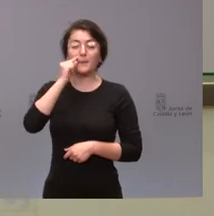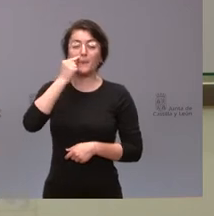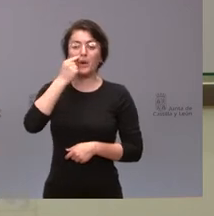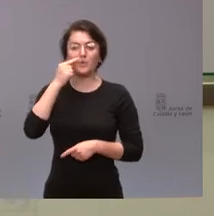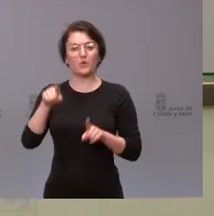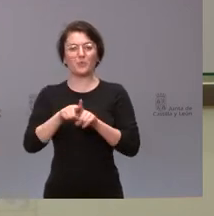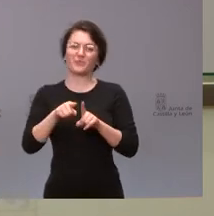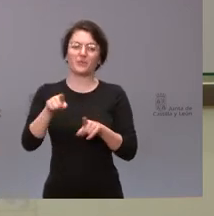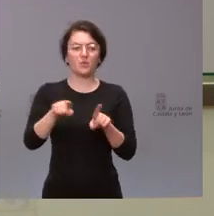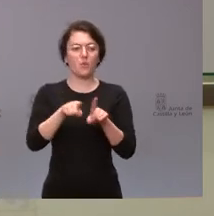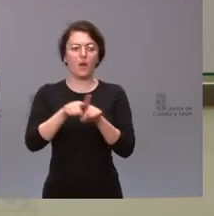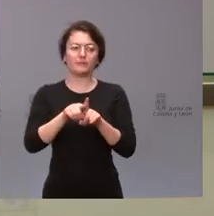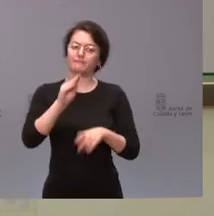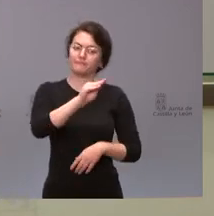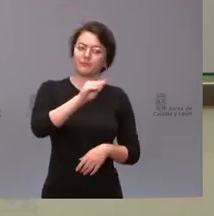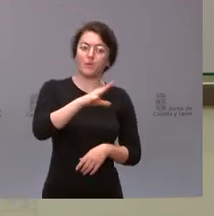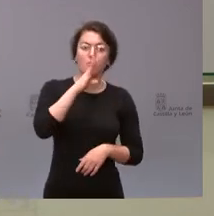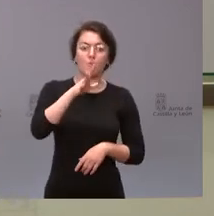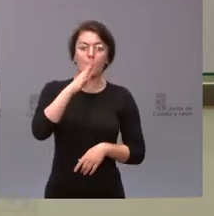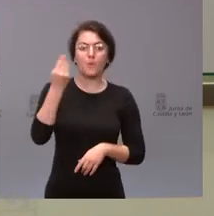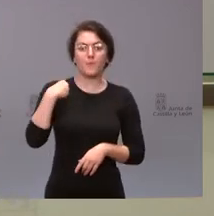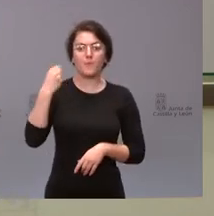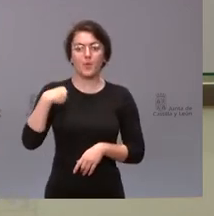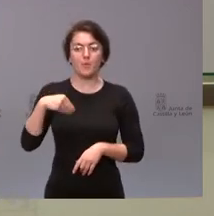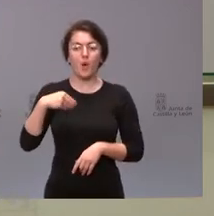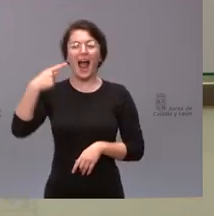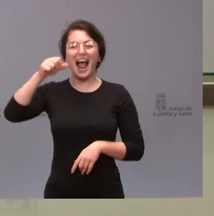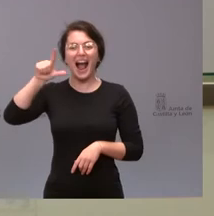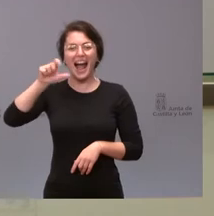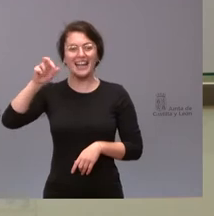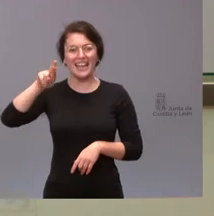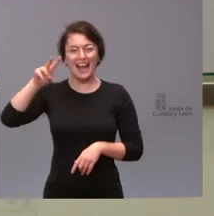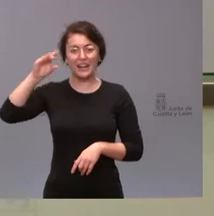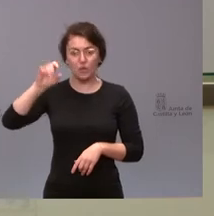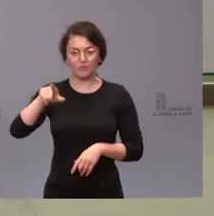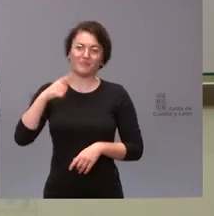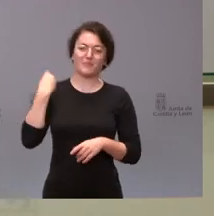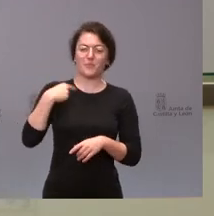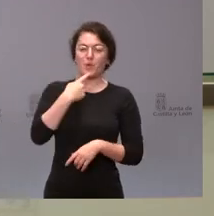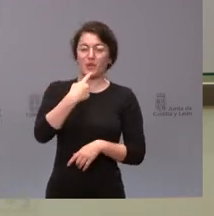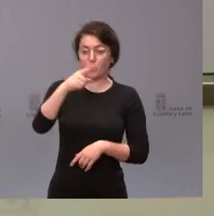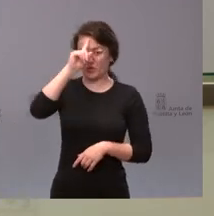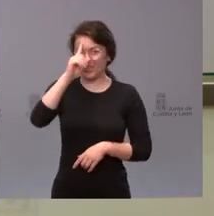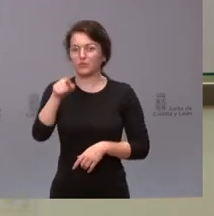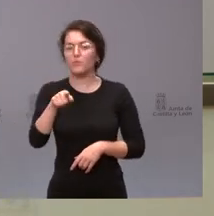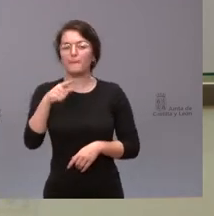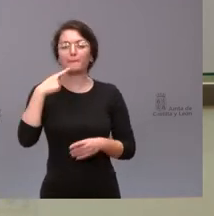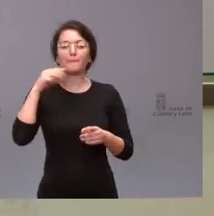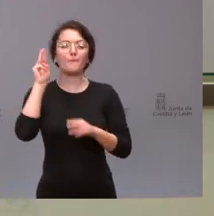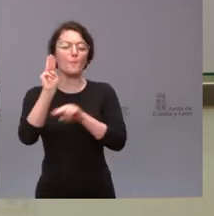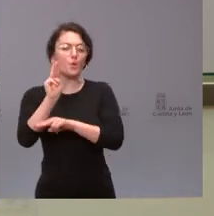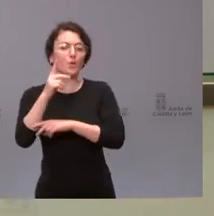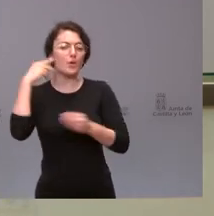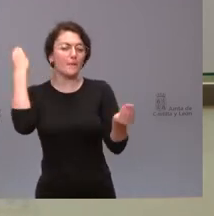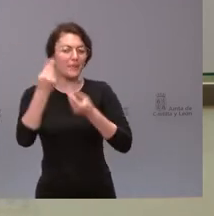del pleno anterior. No sé si creen que debe ser secundado por unanimidad en las Cortes y en todo caso cuál va a la postura de los procuradores o de los miembros del